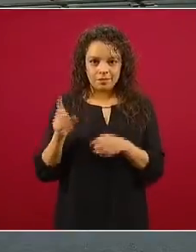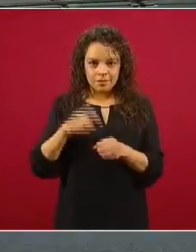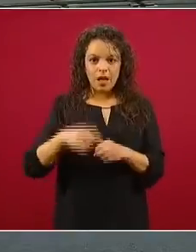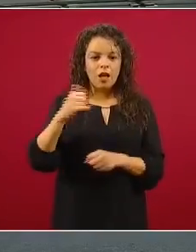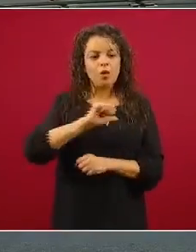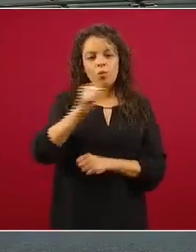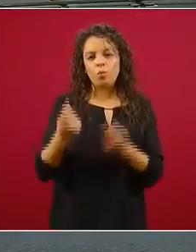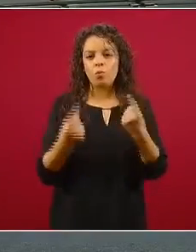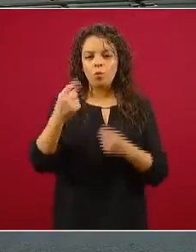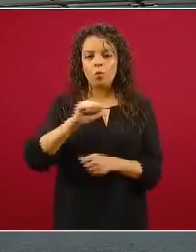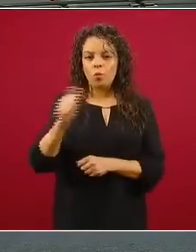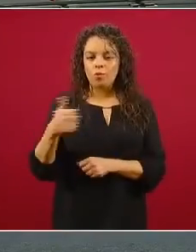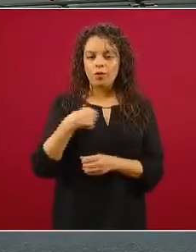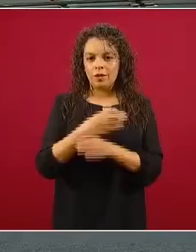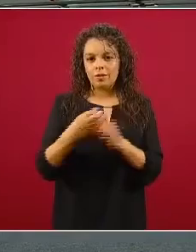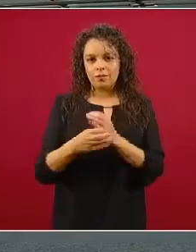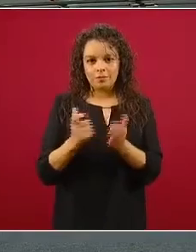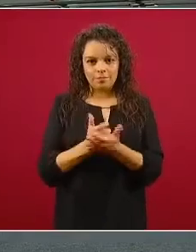Muchas gracias.